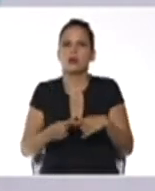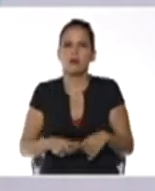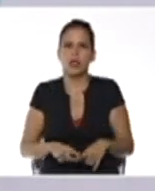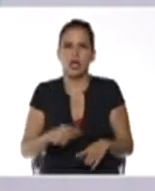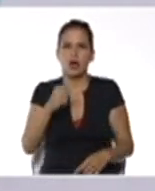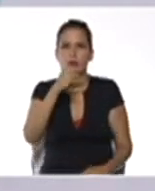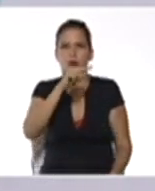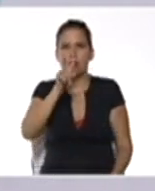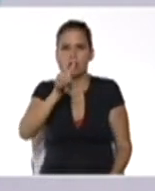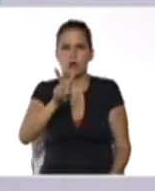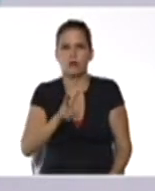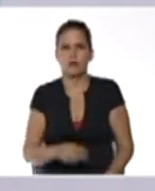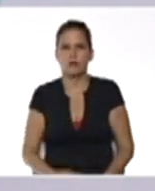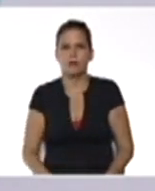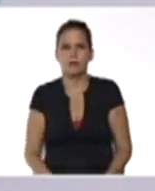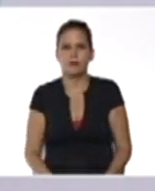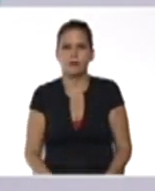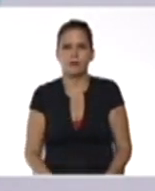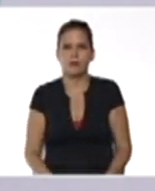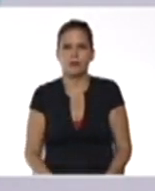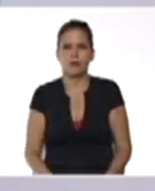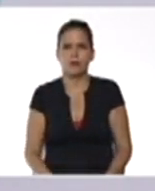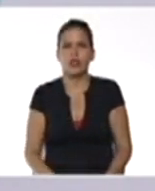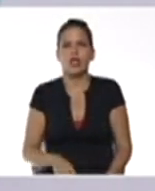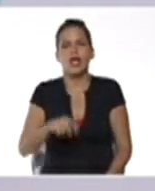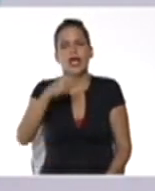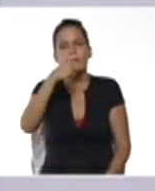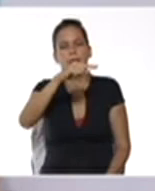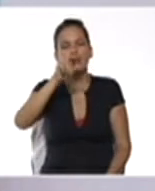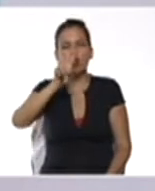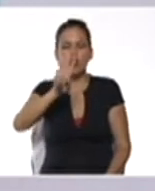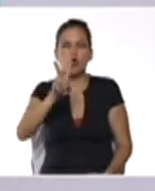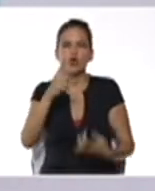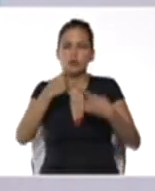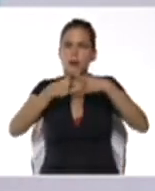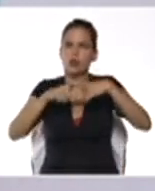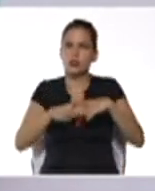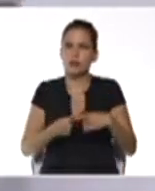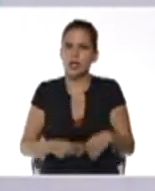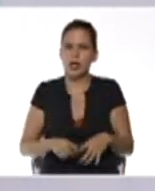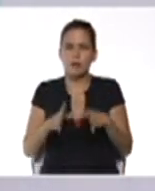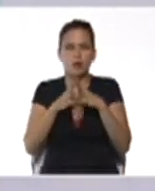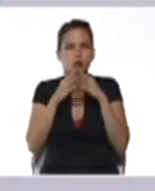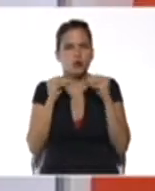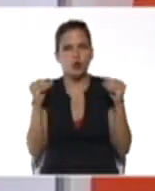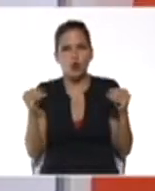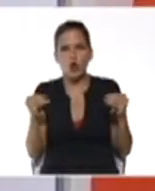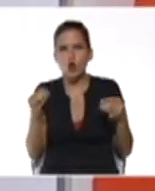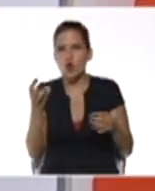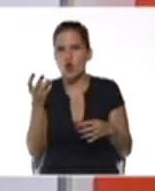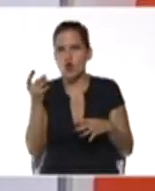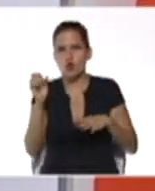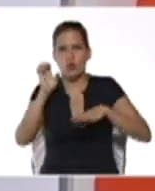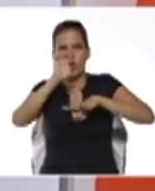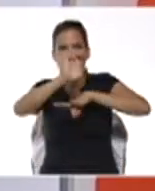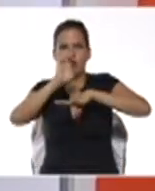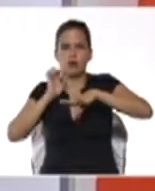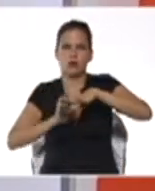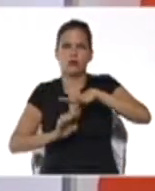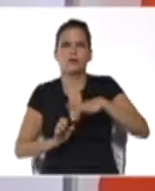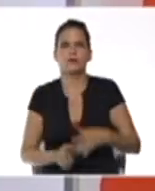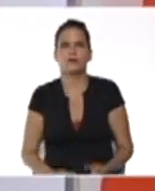el menos 2 multiplicado por todos los términos de la ecuación en ambos miembros.